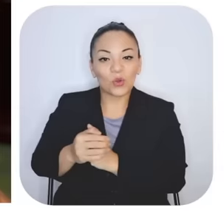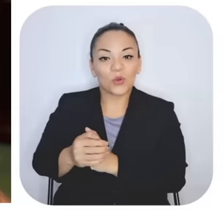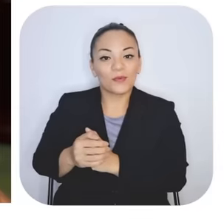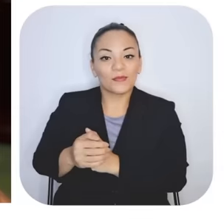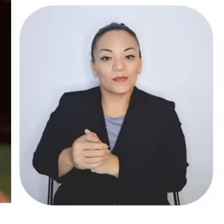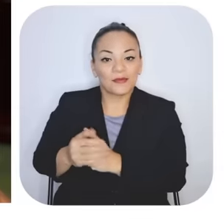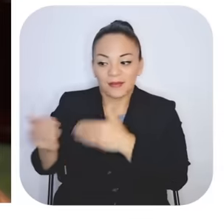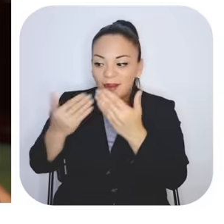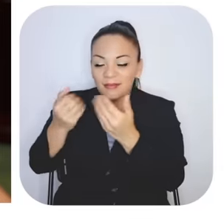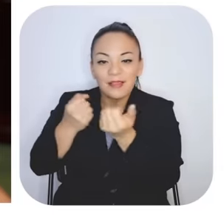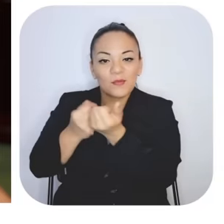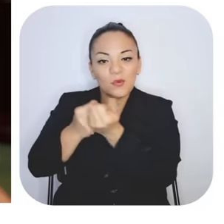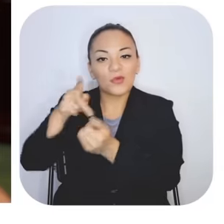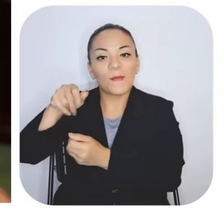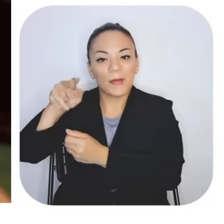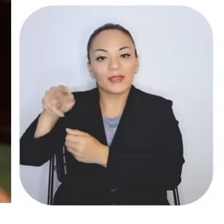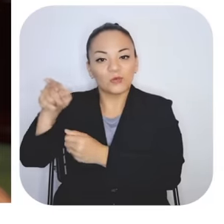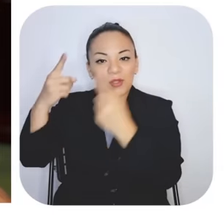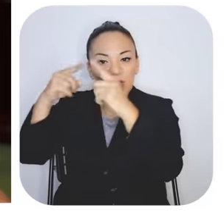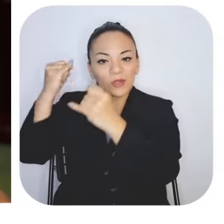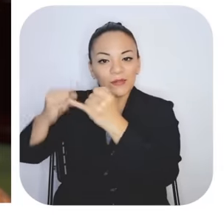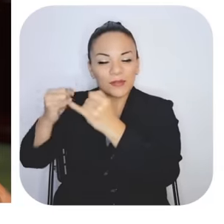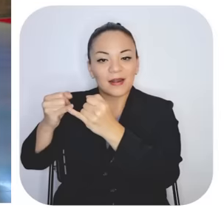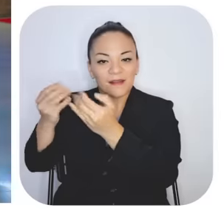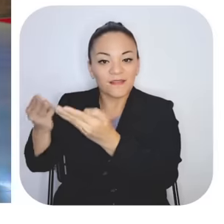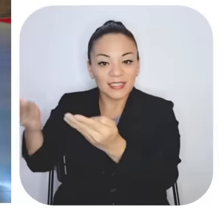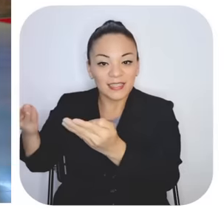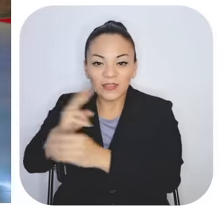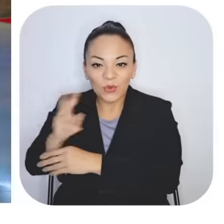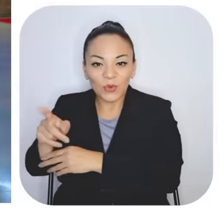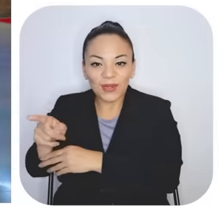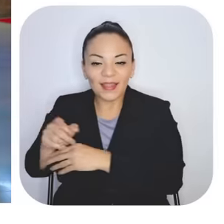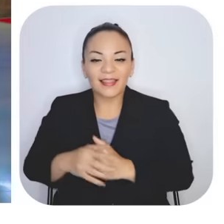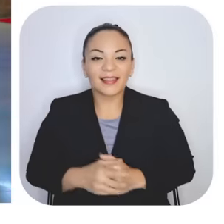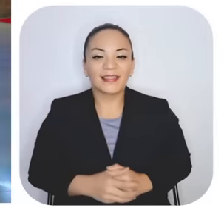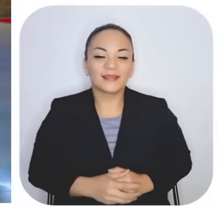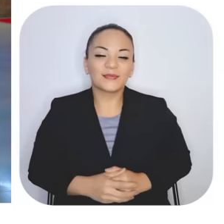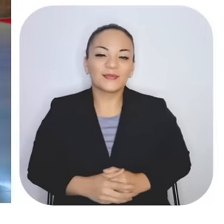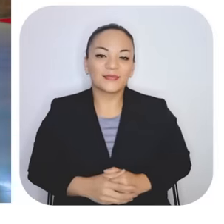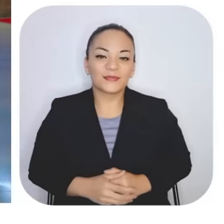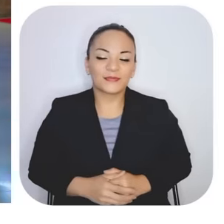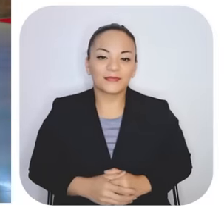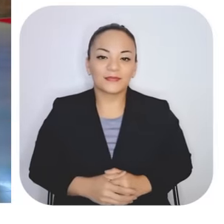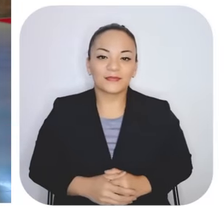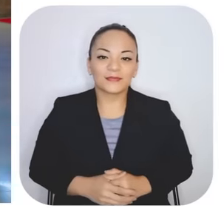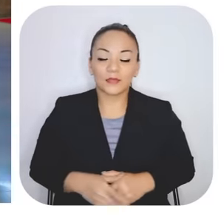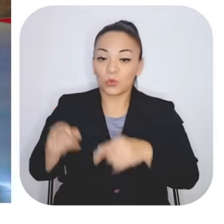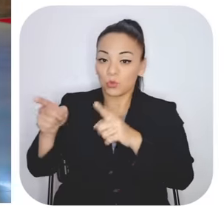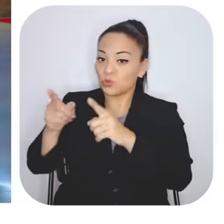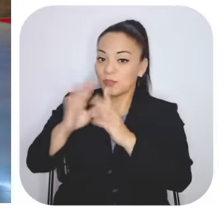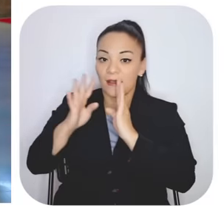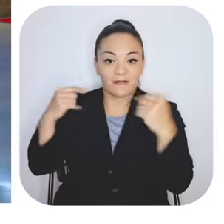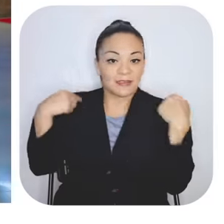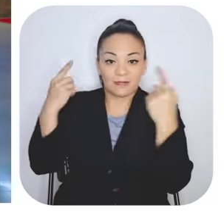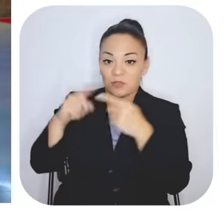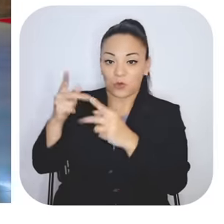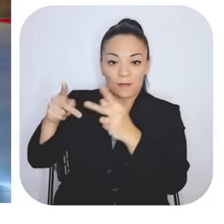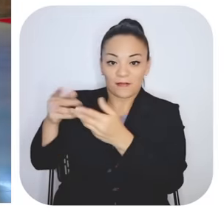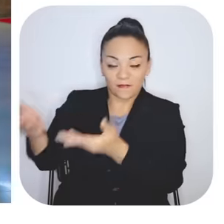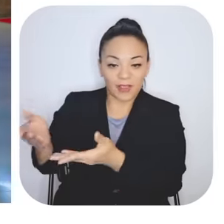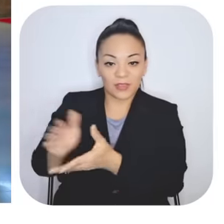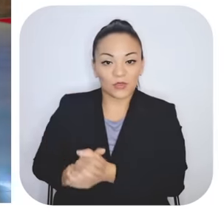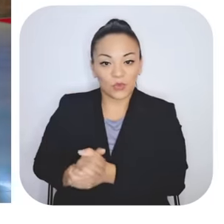apoyo que le dio el PANI, usted terminó el bachillerato, ¿verdad? Ajá. Habla español. Perfecto.